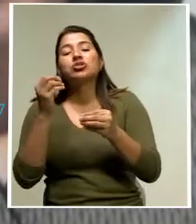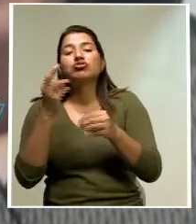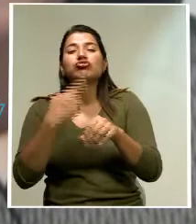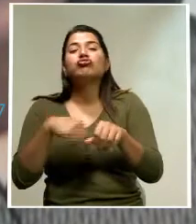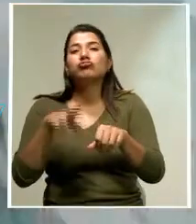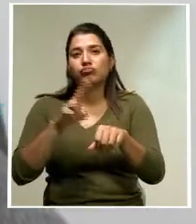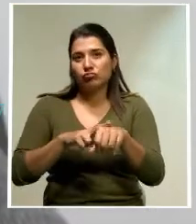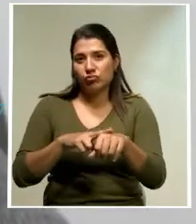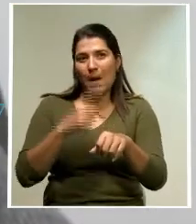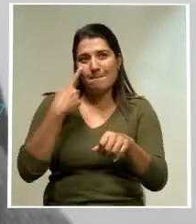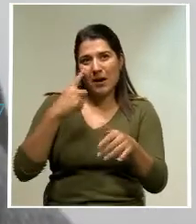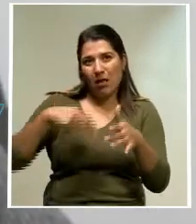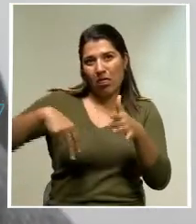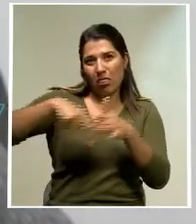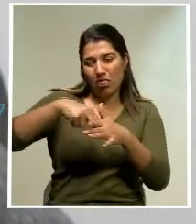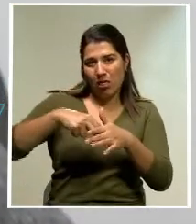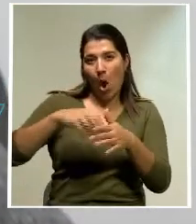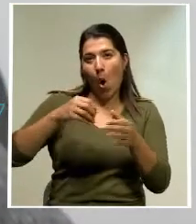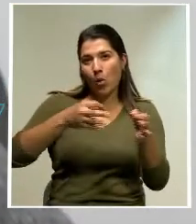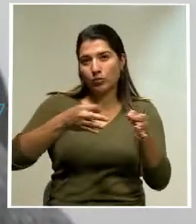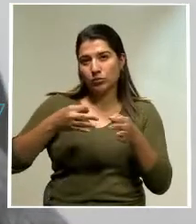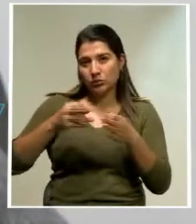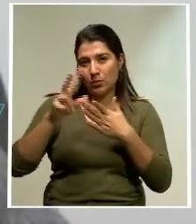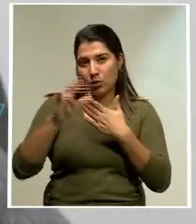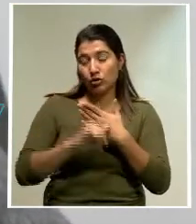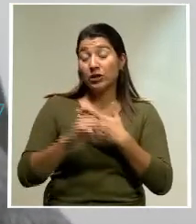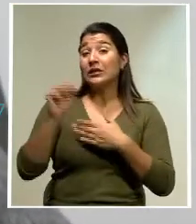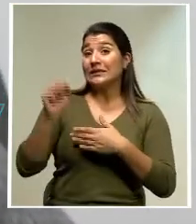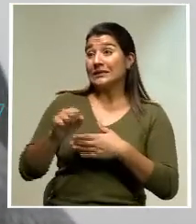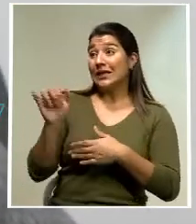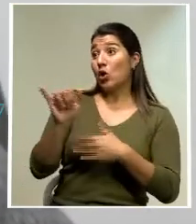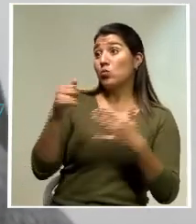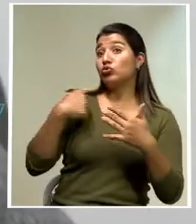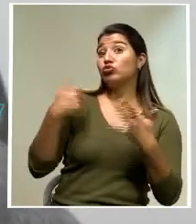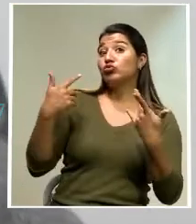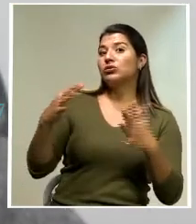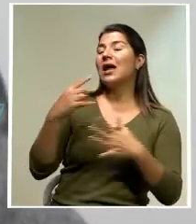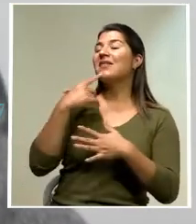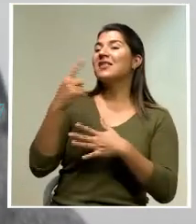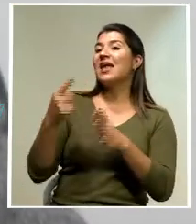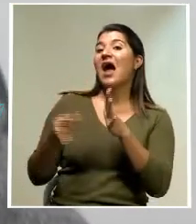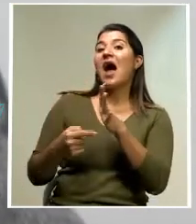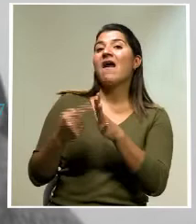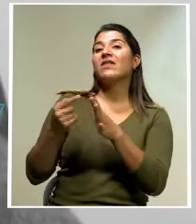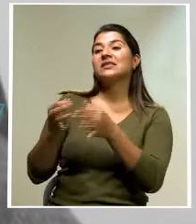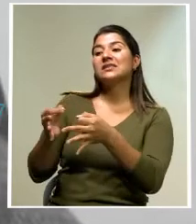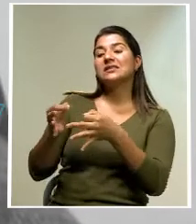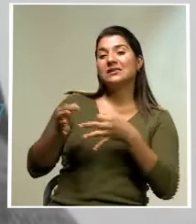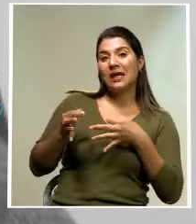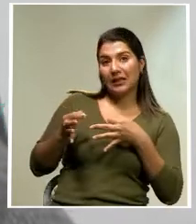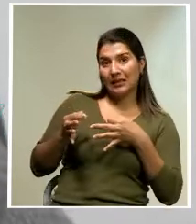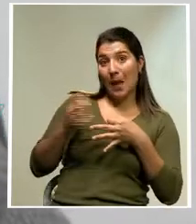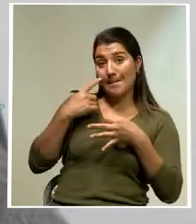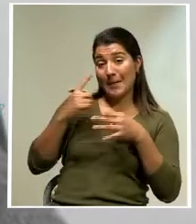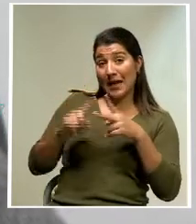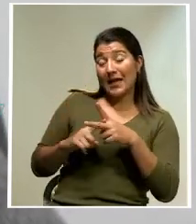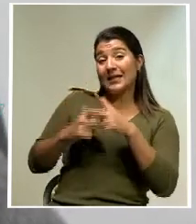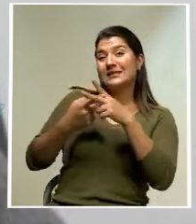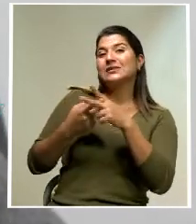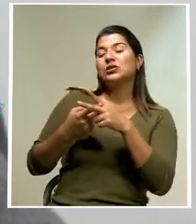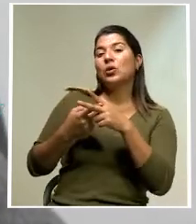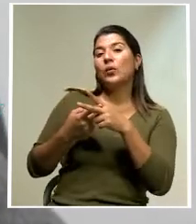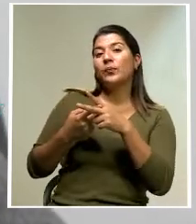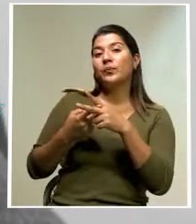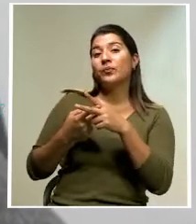Sí, como mencionaba, digamos, se presentan atrasos en todo lo que es la